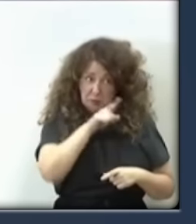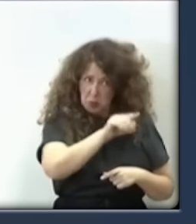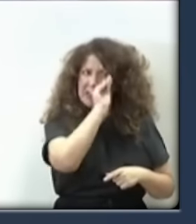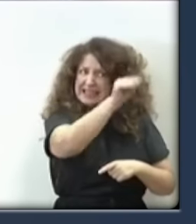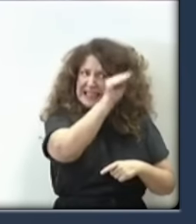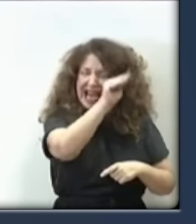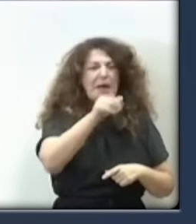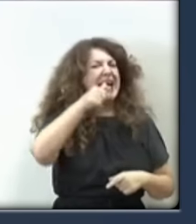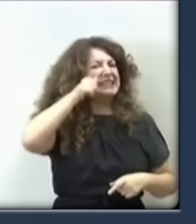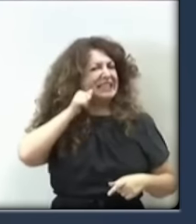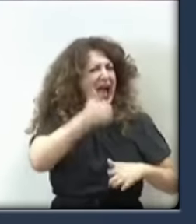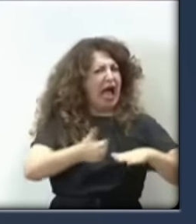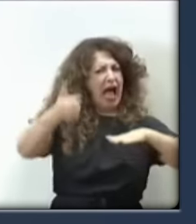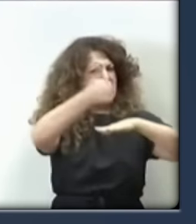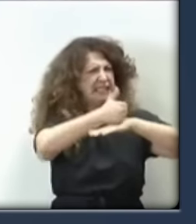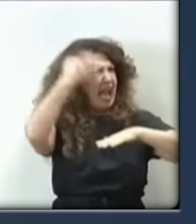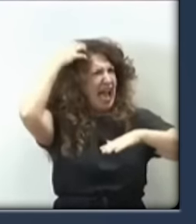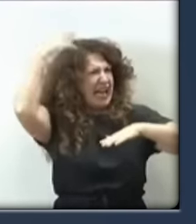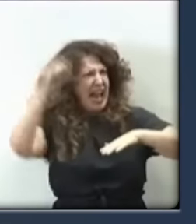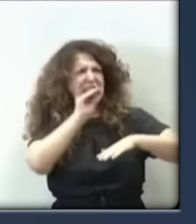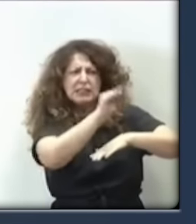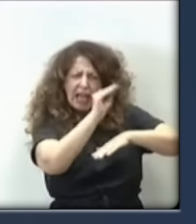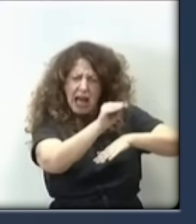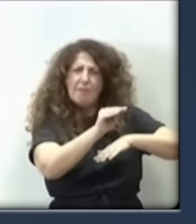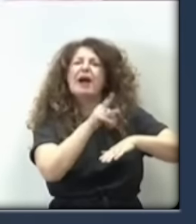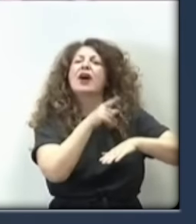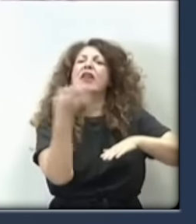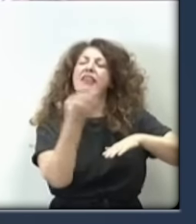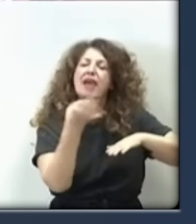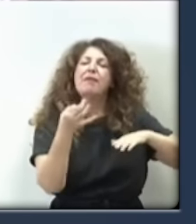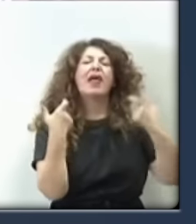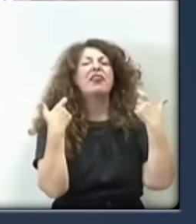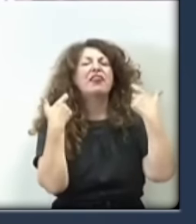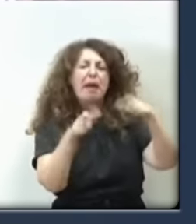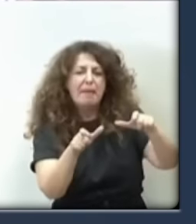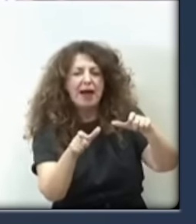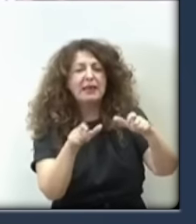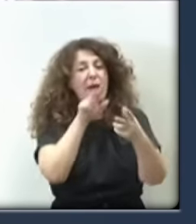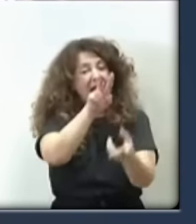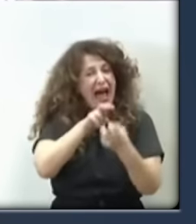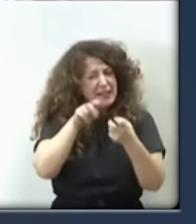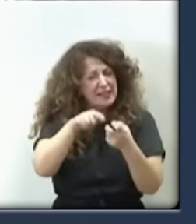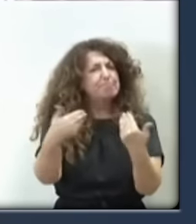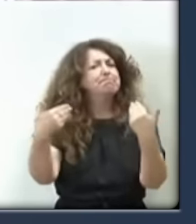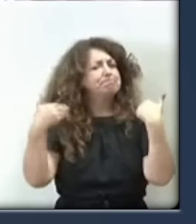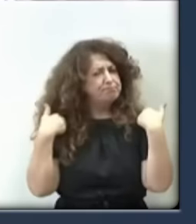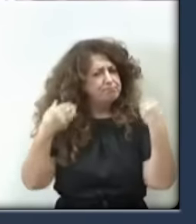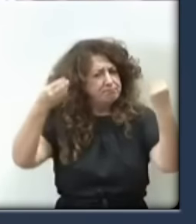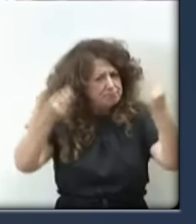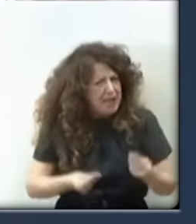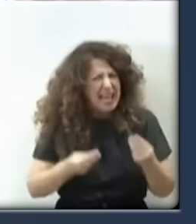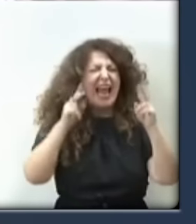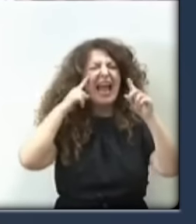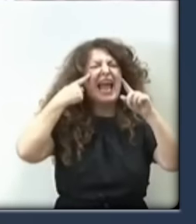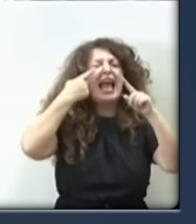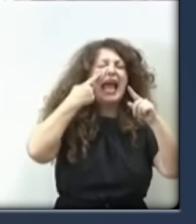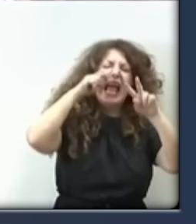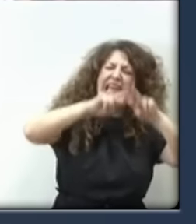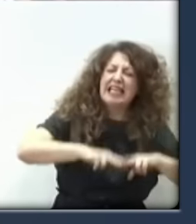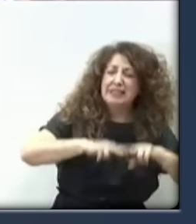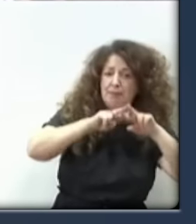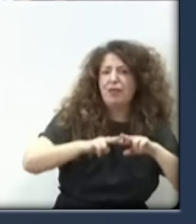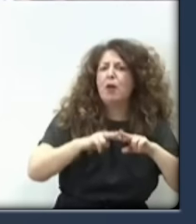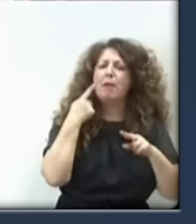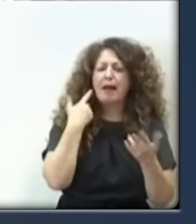que sea un departamento de la Agencia Tributaria con competencias en materia de inspección el que aclare el incremento